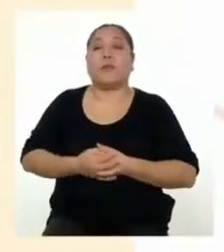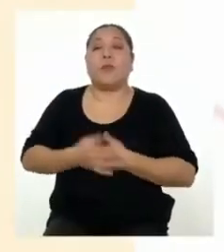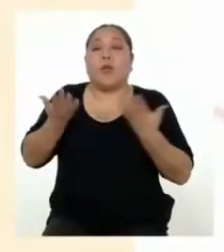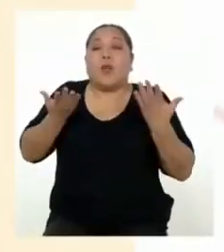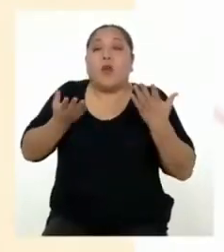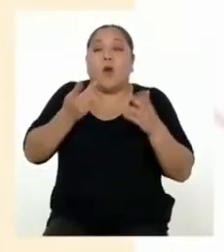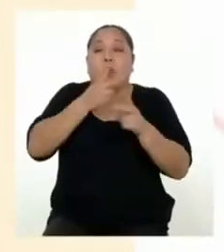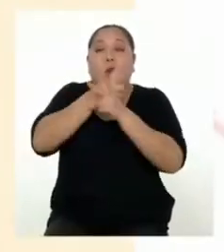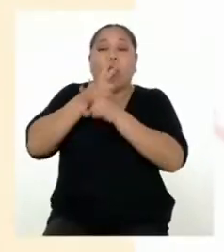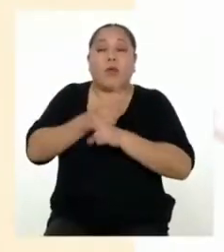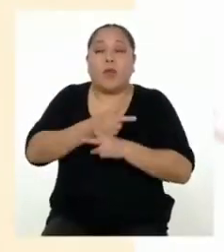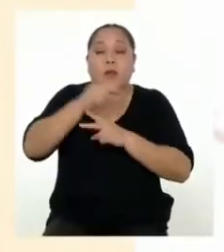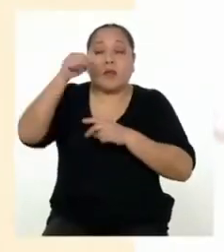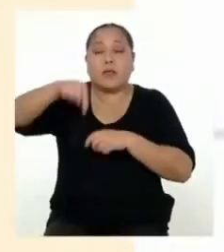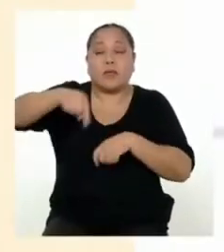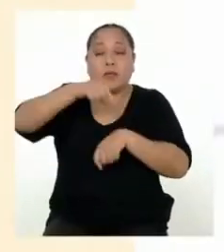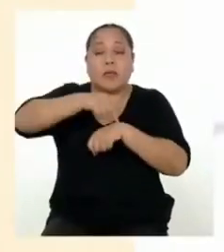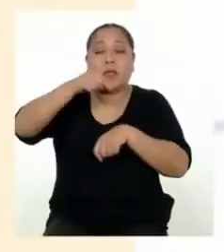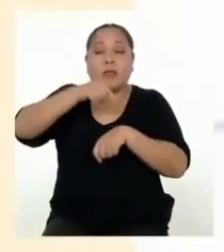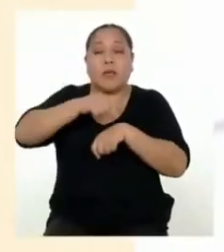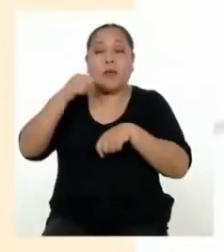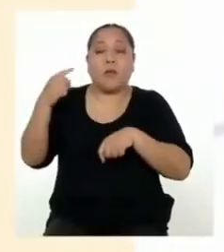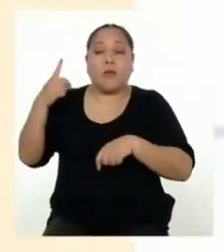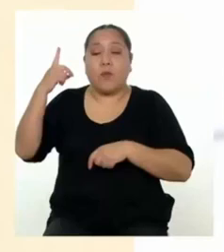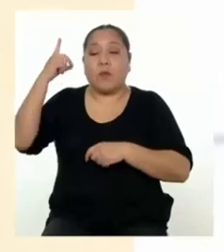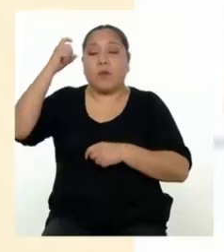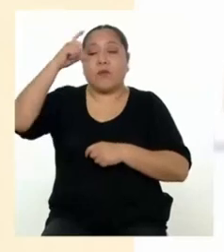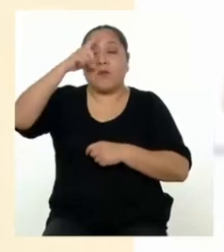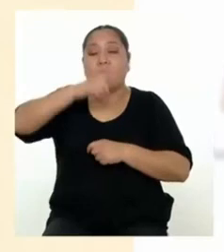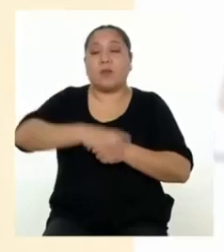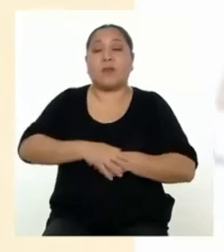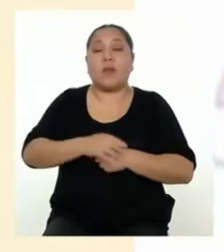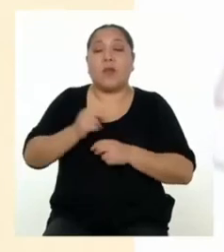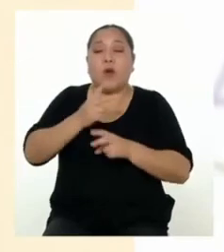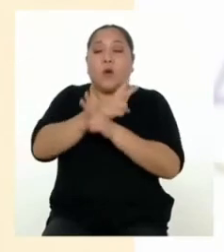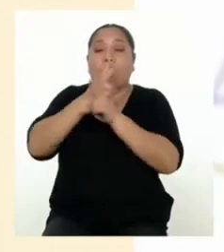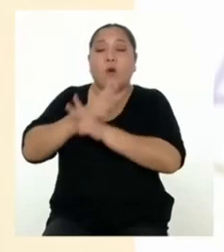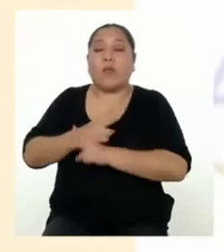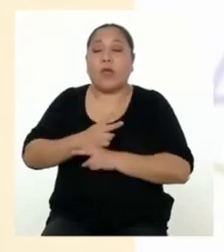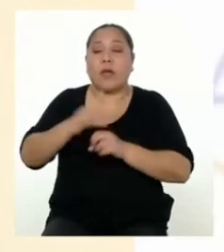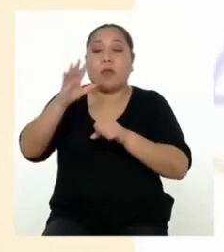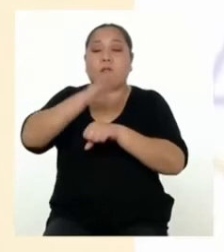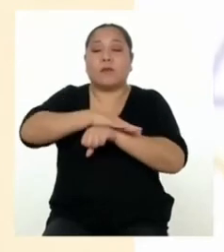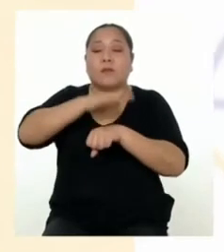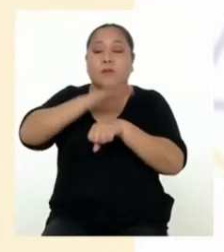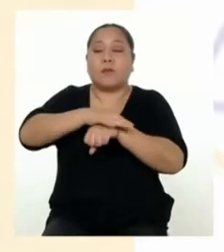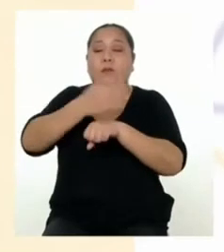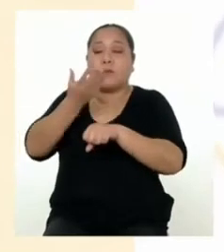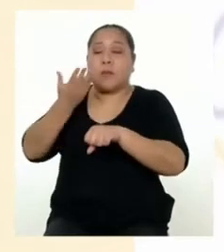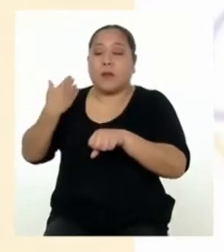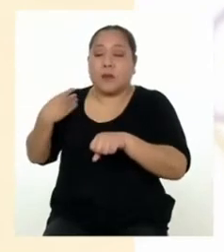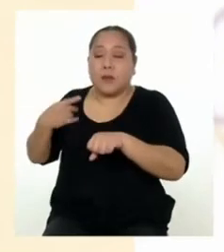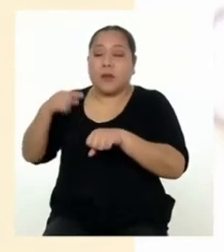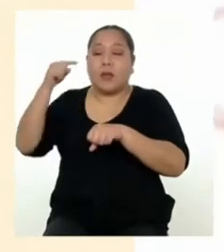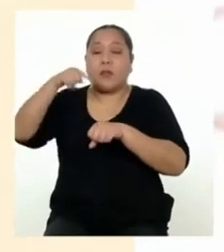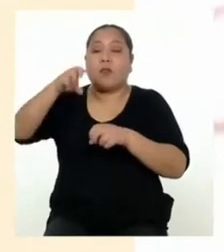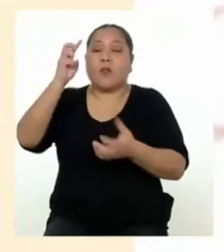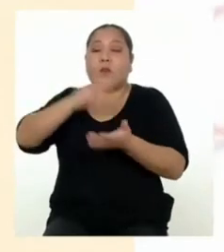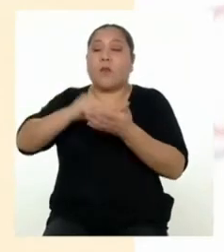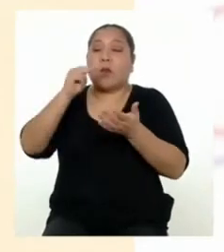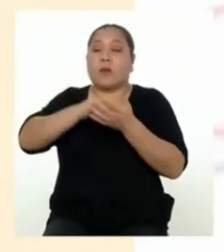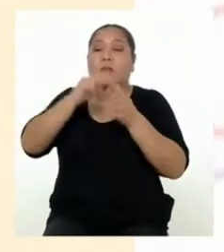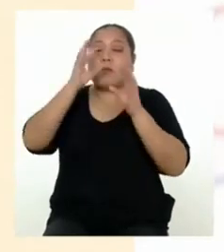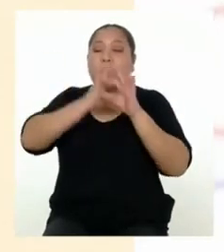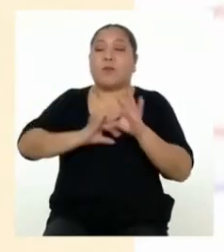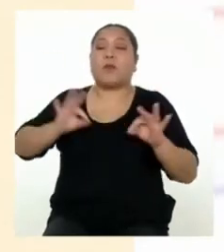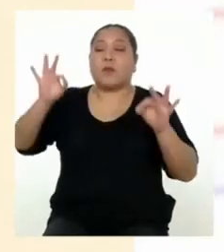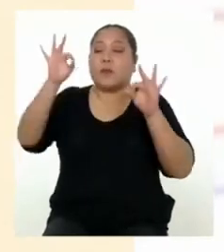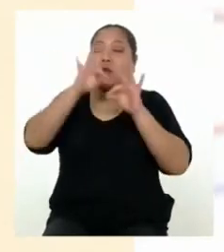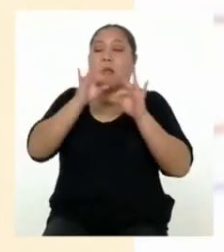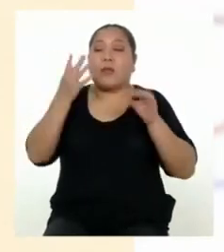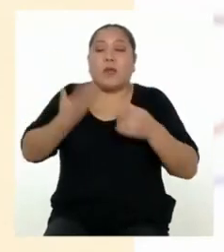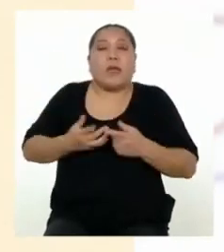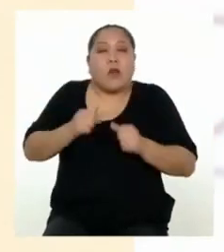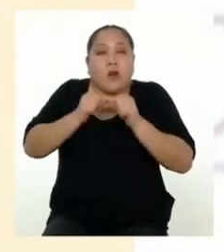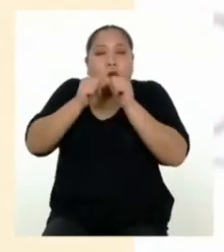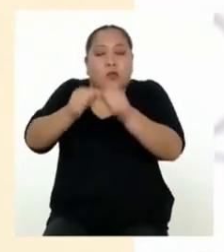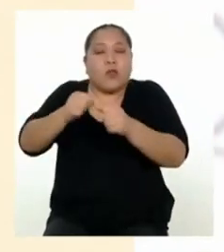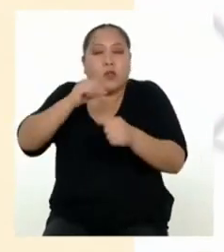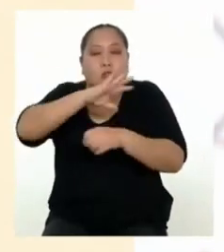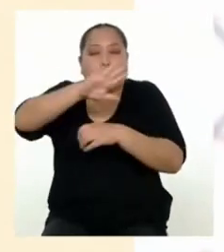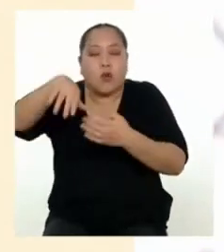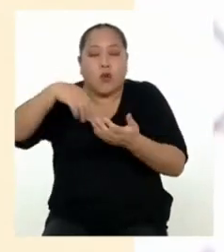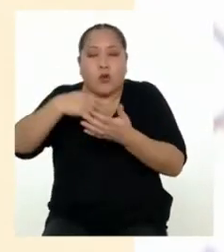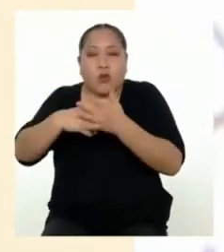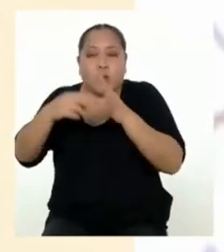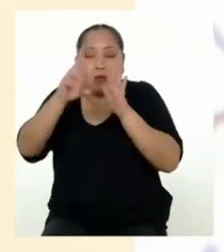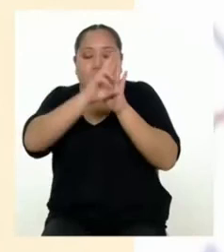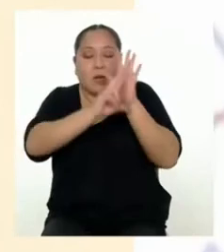Cuidarnos. En estas circunstancias, cuidarnos y prevenir deben ser nuestras prioridades. Debemos seguir con todos los protocolos de seguridad.